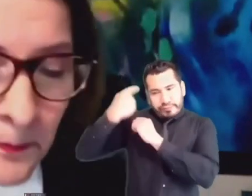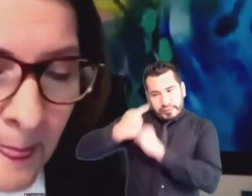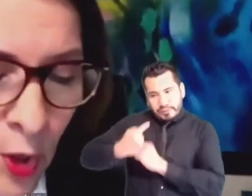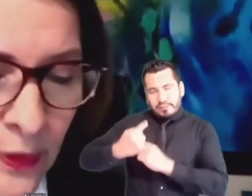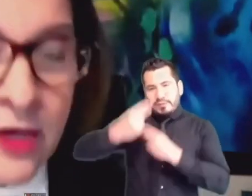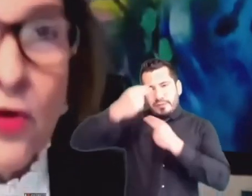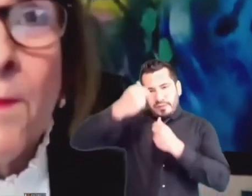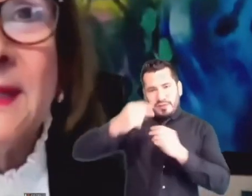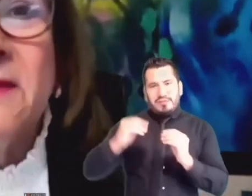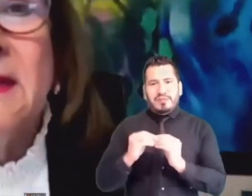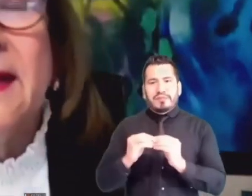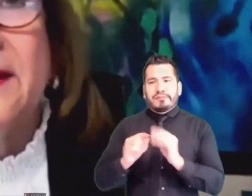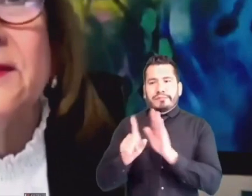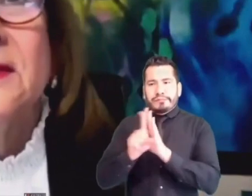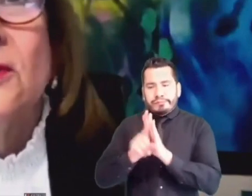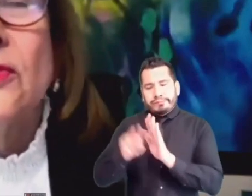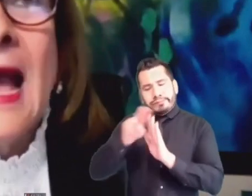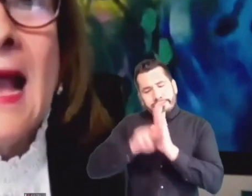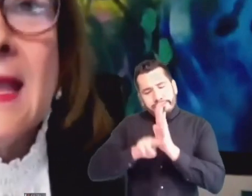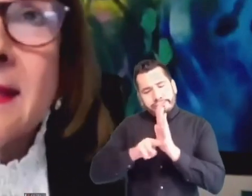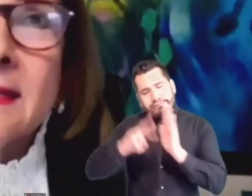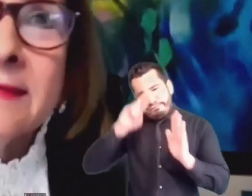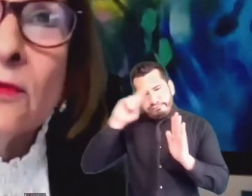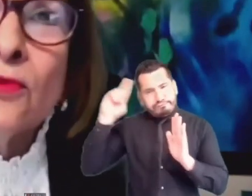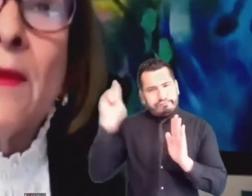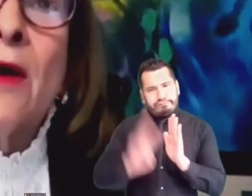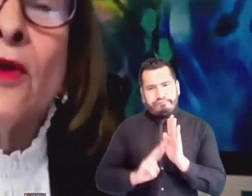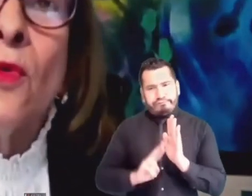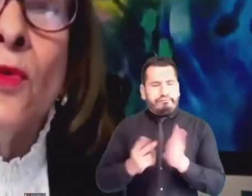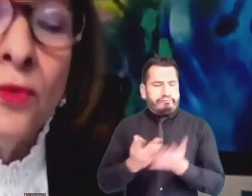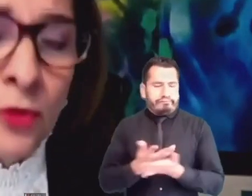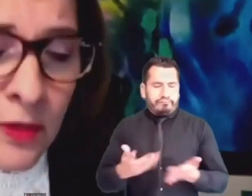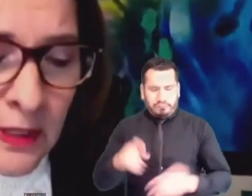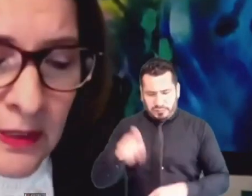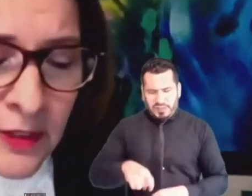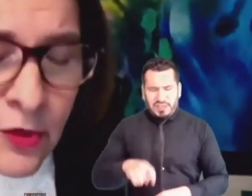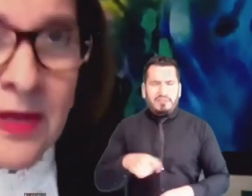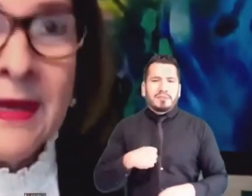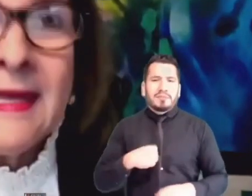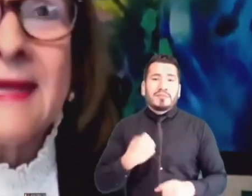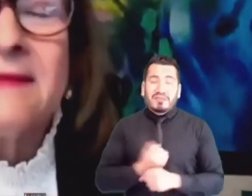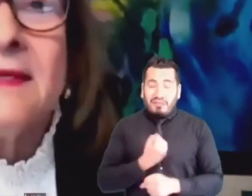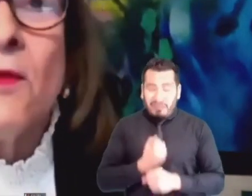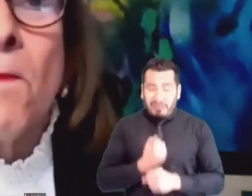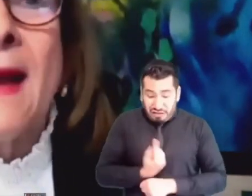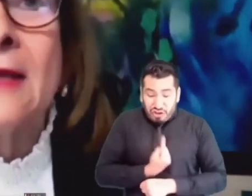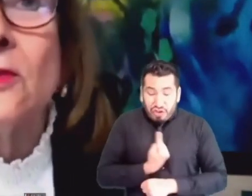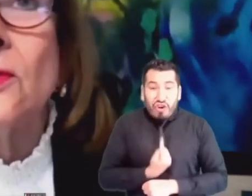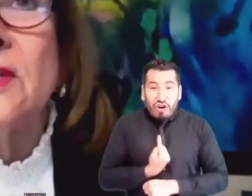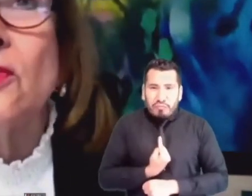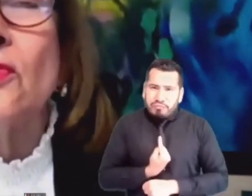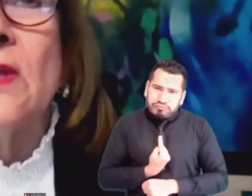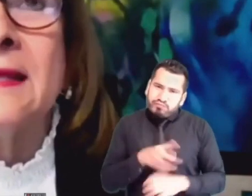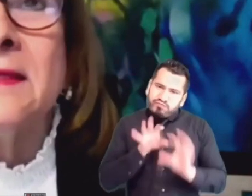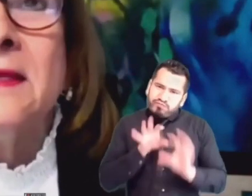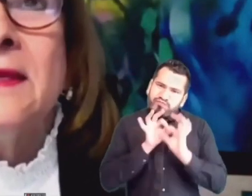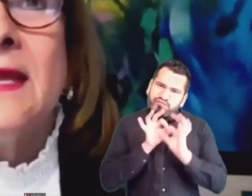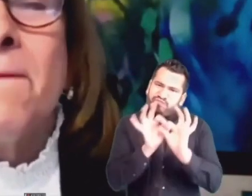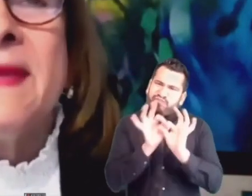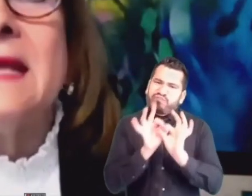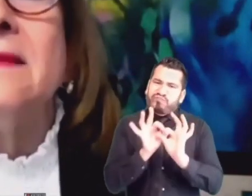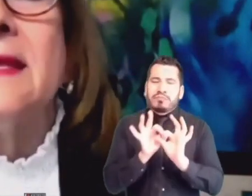o de incompatibilidades. Entonces, ahí hay que hacer un trabajo en conjunto y yo llamaría casi que un pacto de sociedad